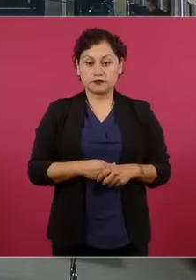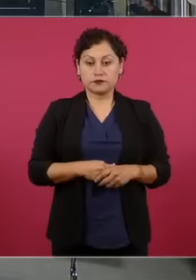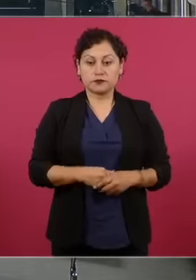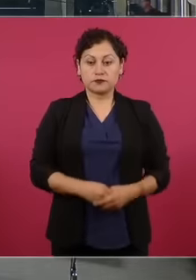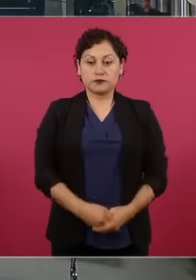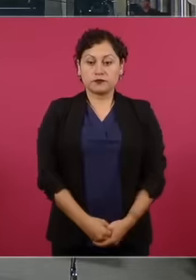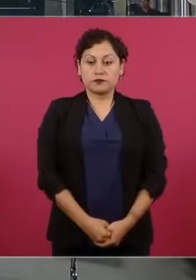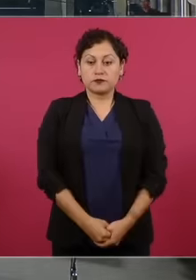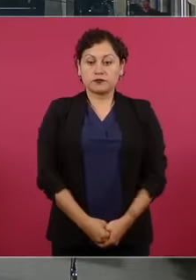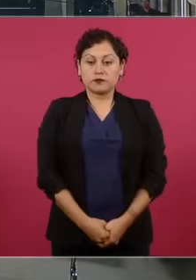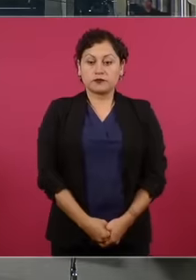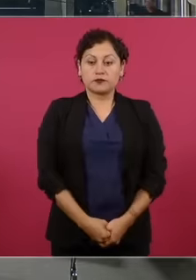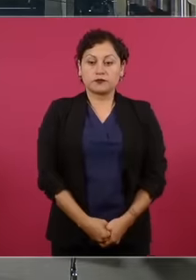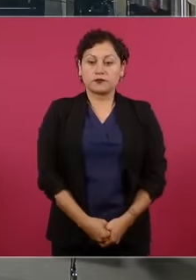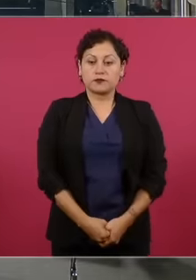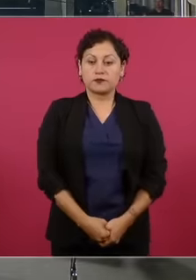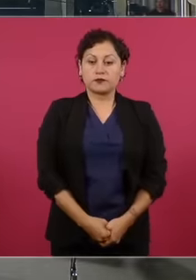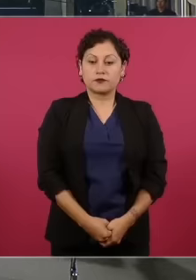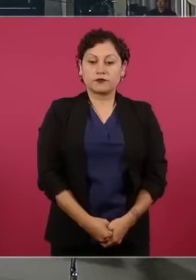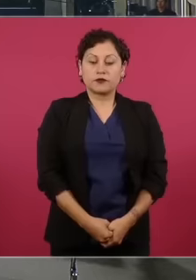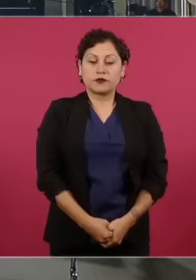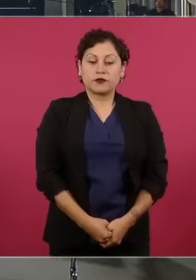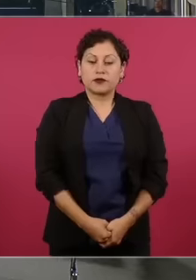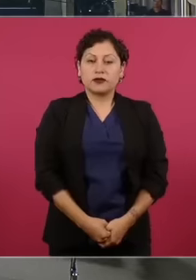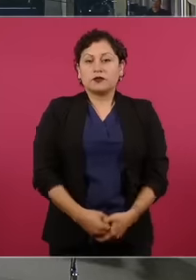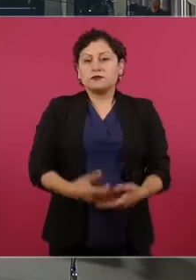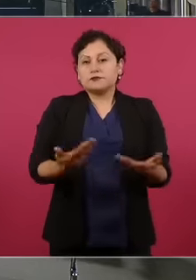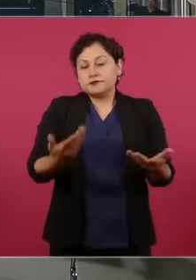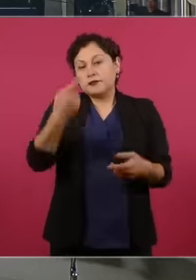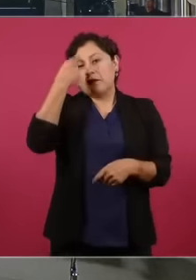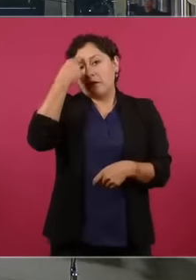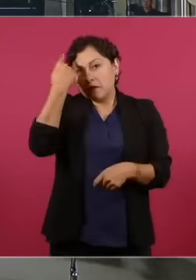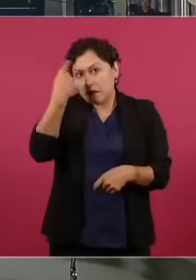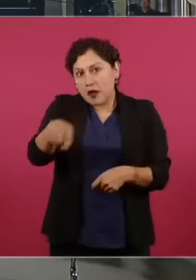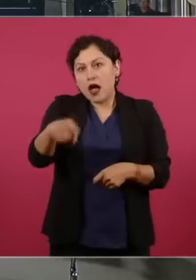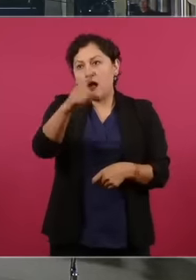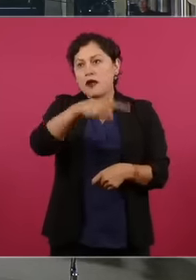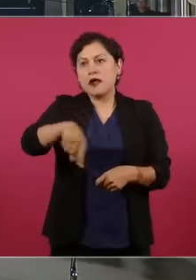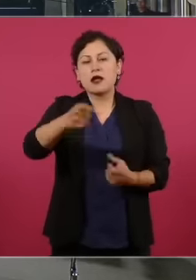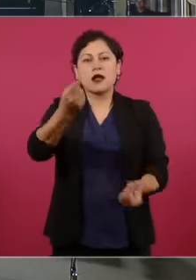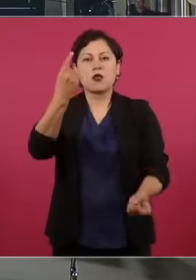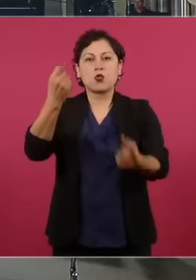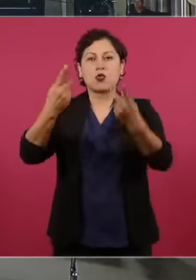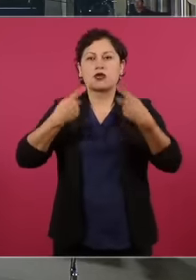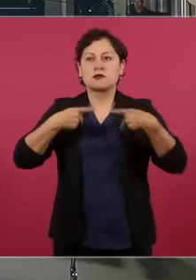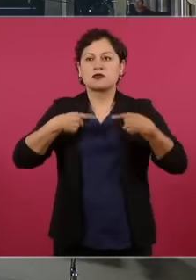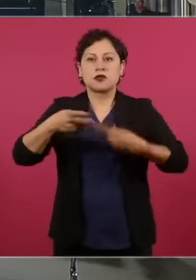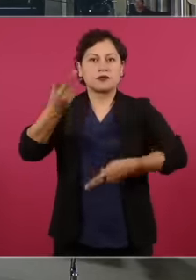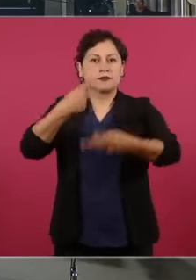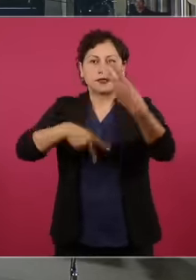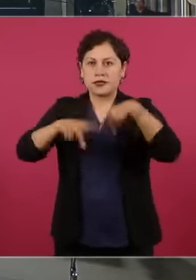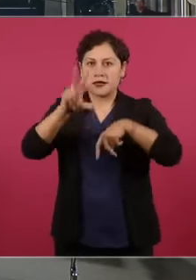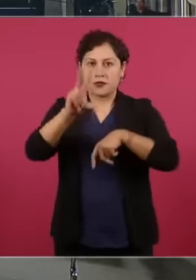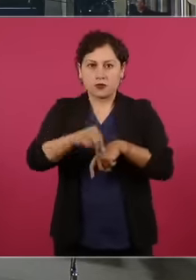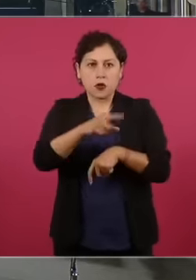Para los que no pudieron Venir Y No lo escucharon